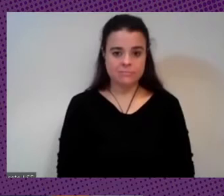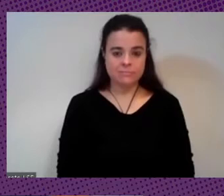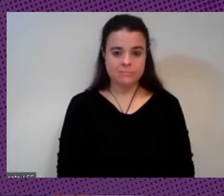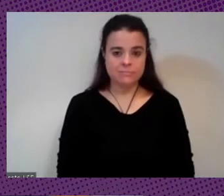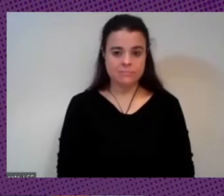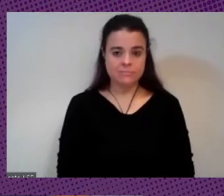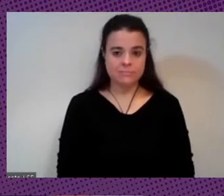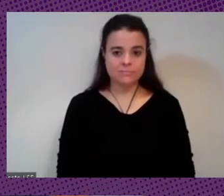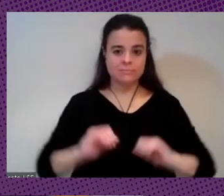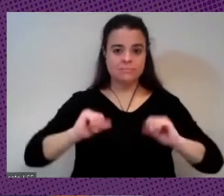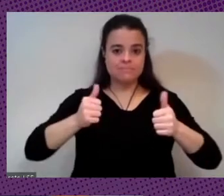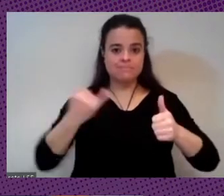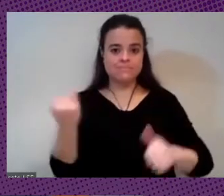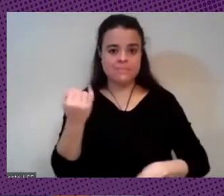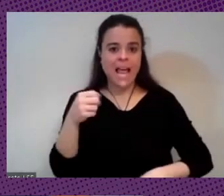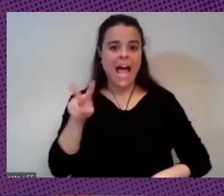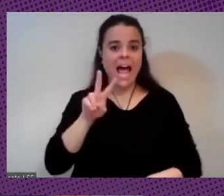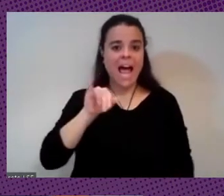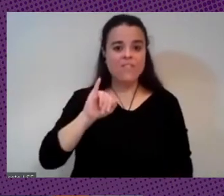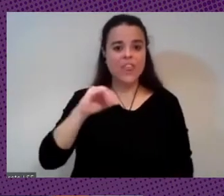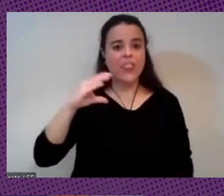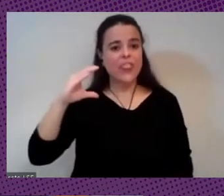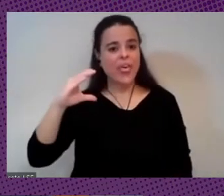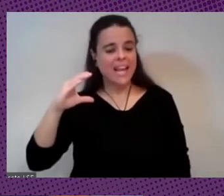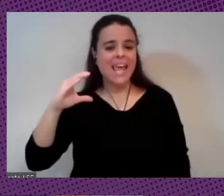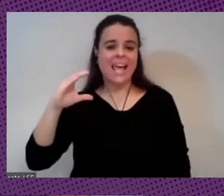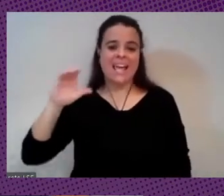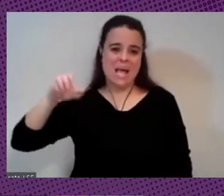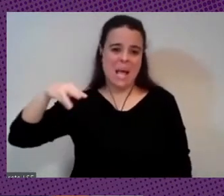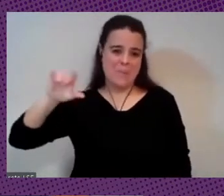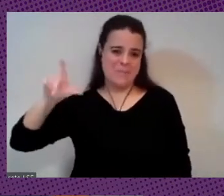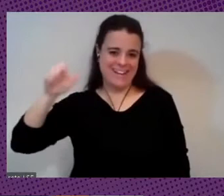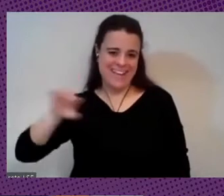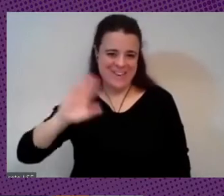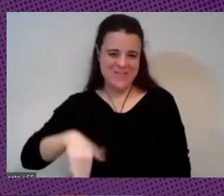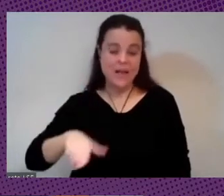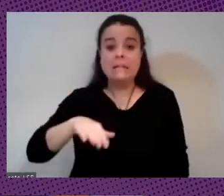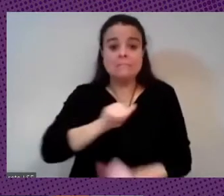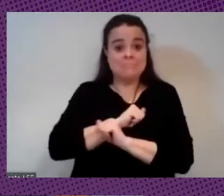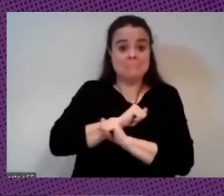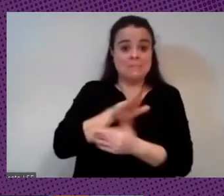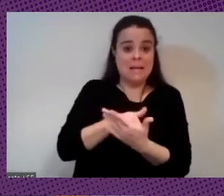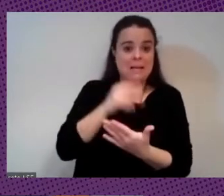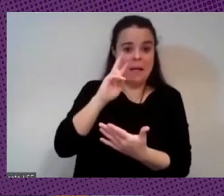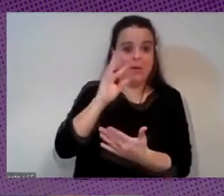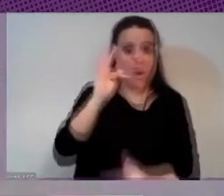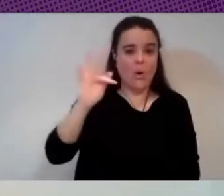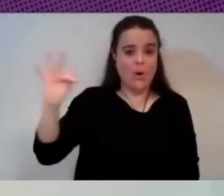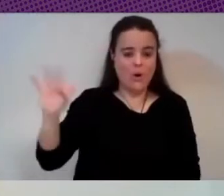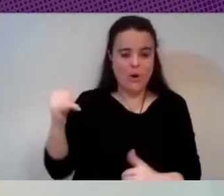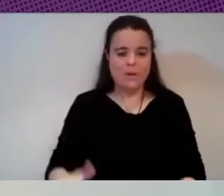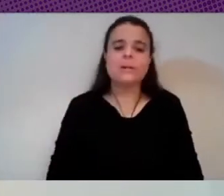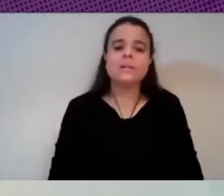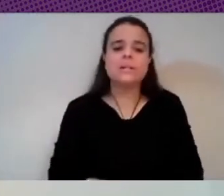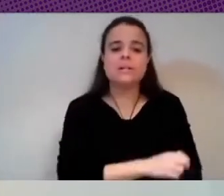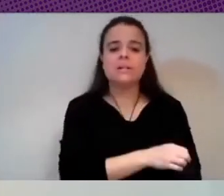¿Empiezas Javi? Cecilia Emilia no Perdón estaba esperando cuál era el orden Bueno yo cosa de estar